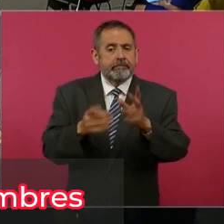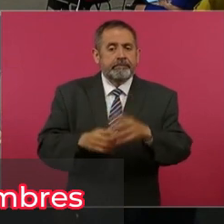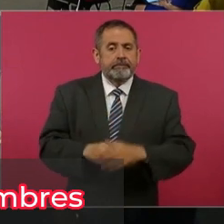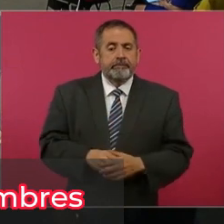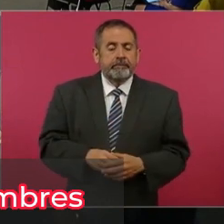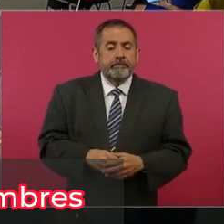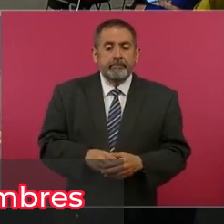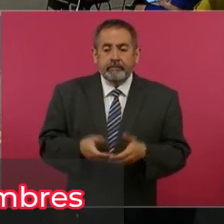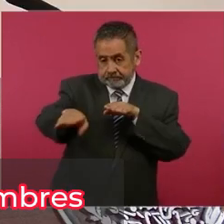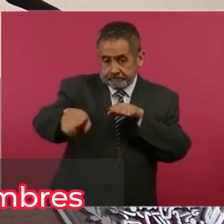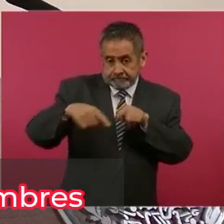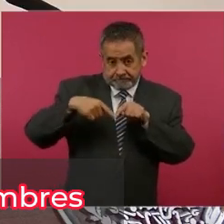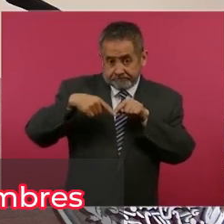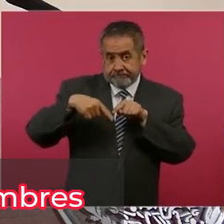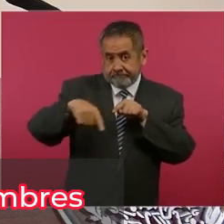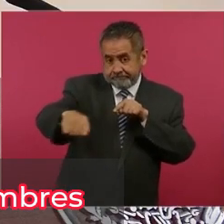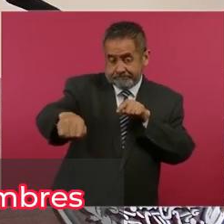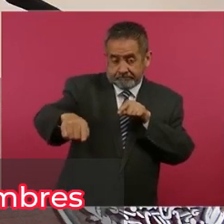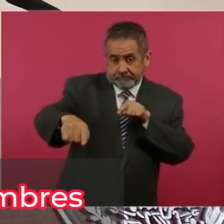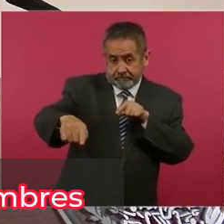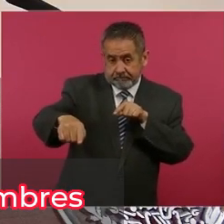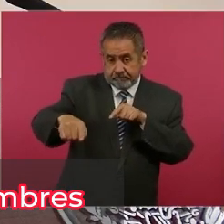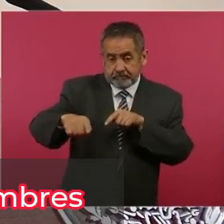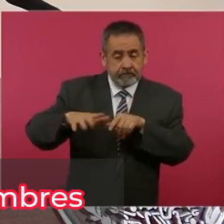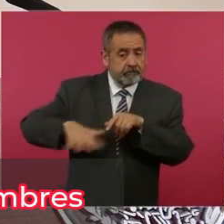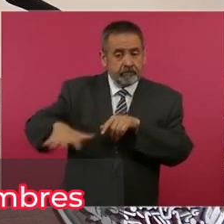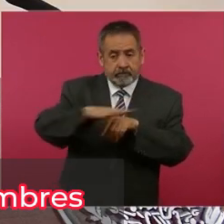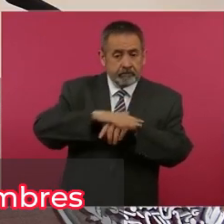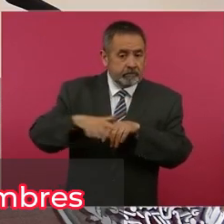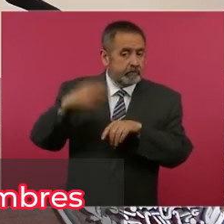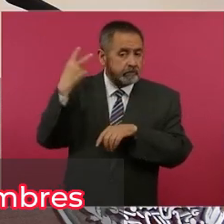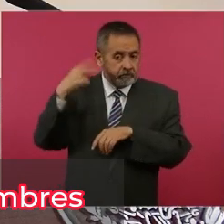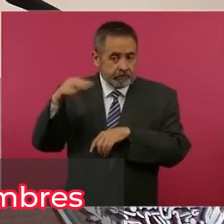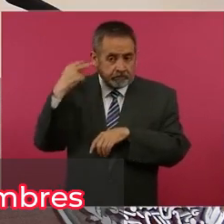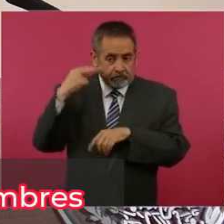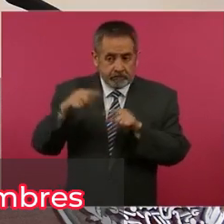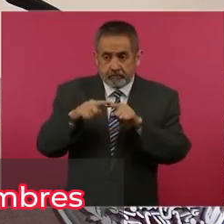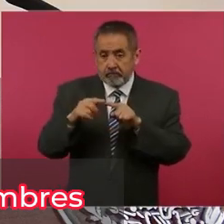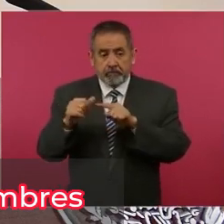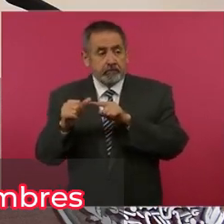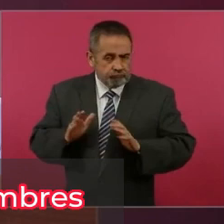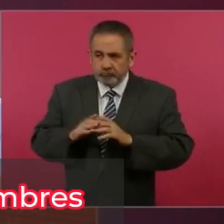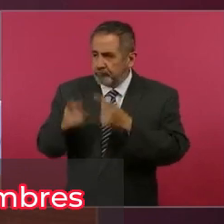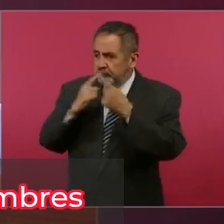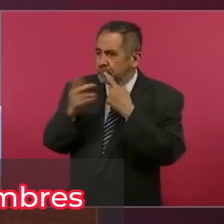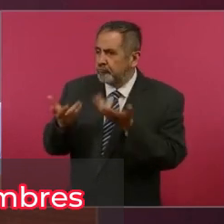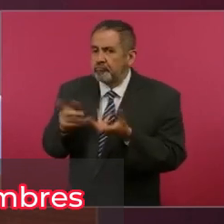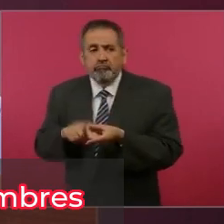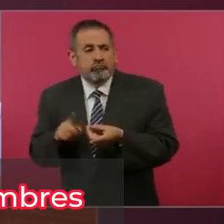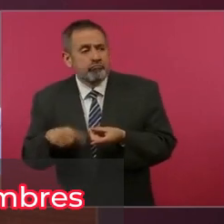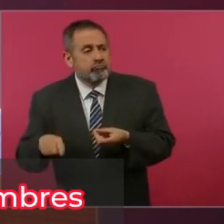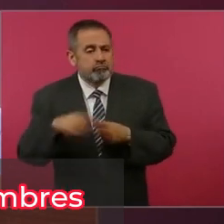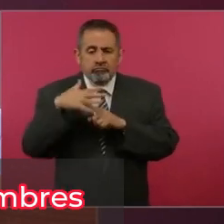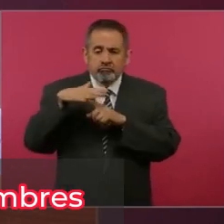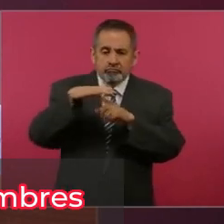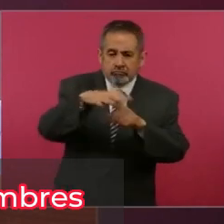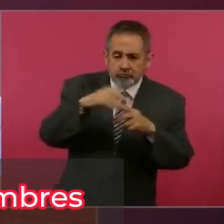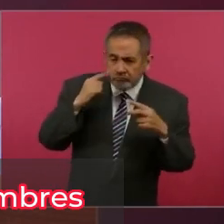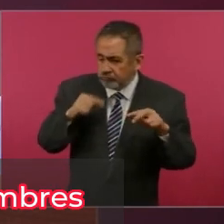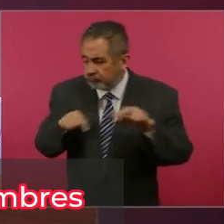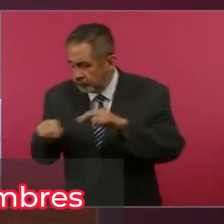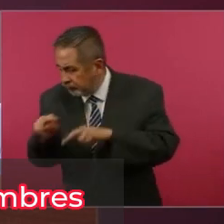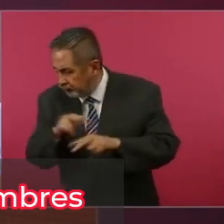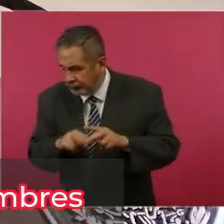carreteras que están en el estado de Veracruz y que van hacia Puebla. Hubo sobrevuelo y no había